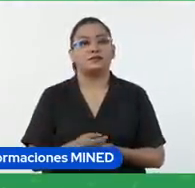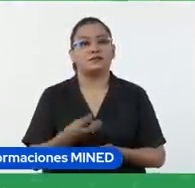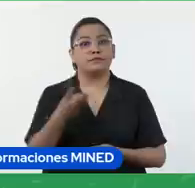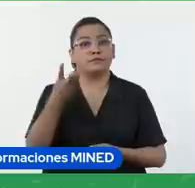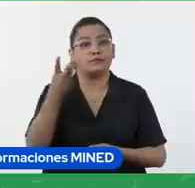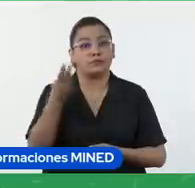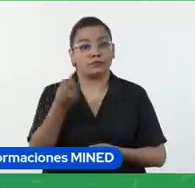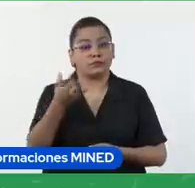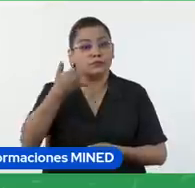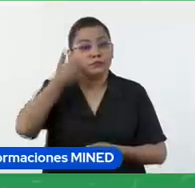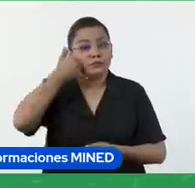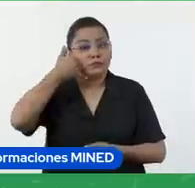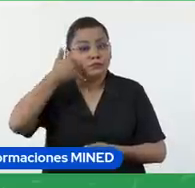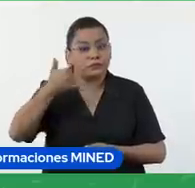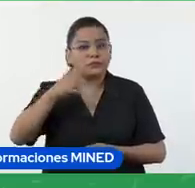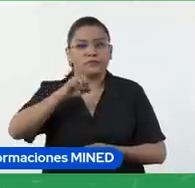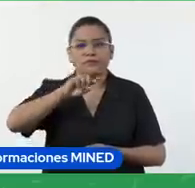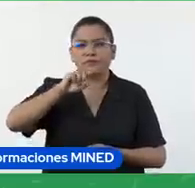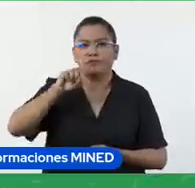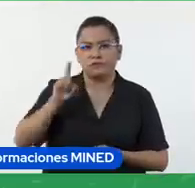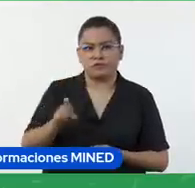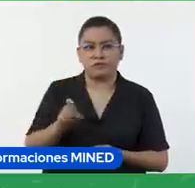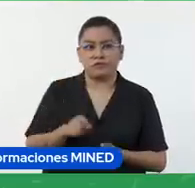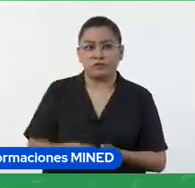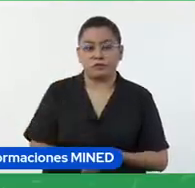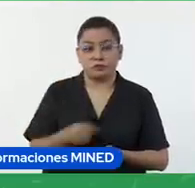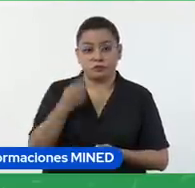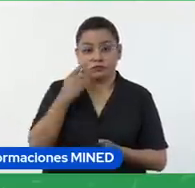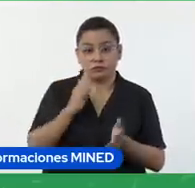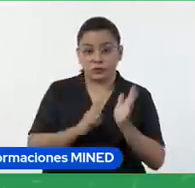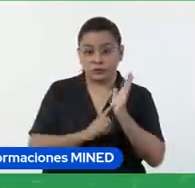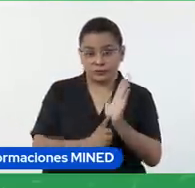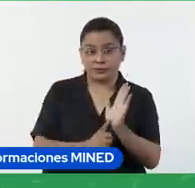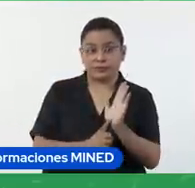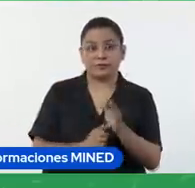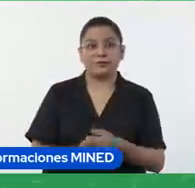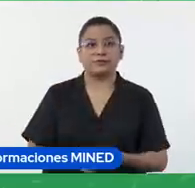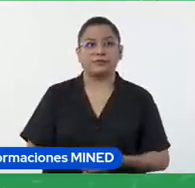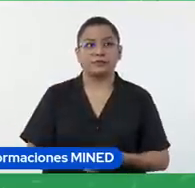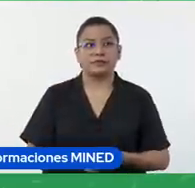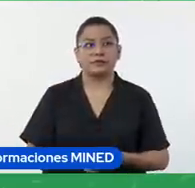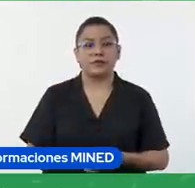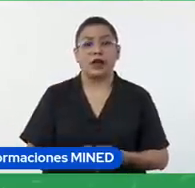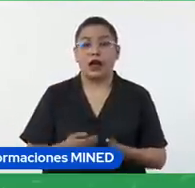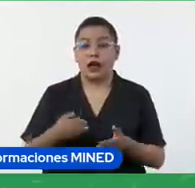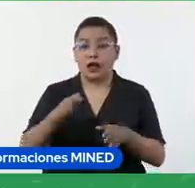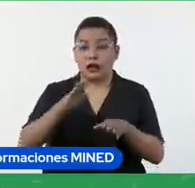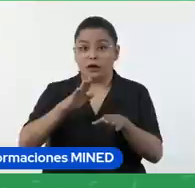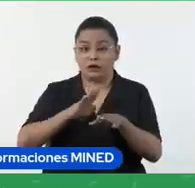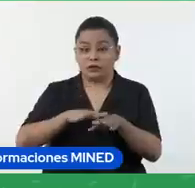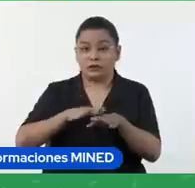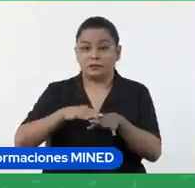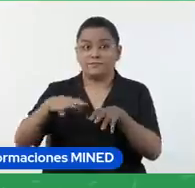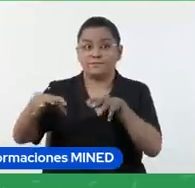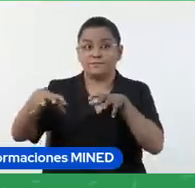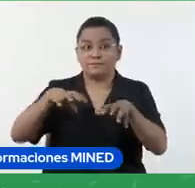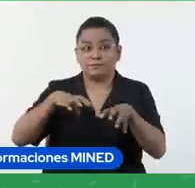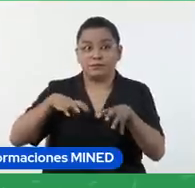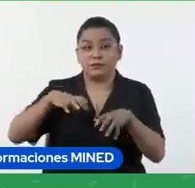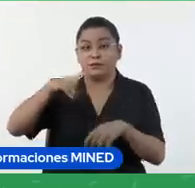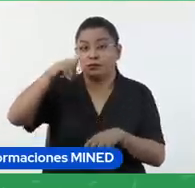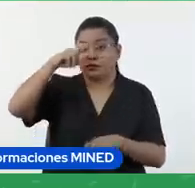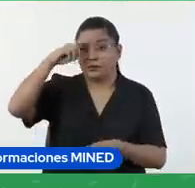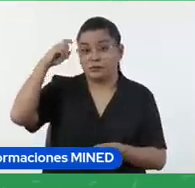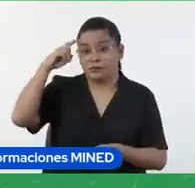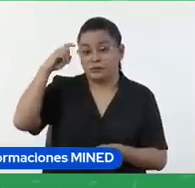proyectado e indicar su departamento de residencia y sector educativo, es decir,